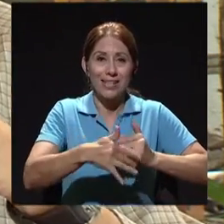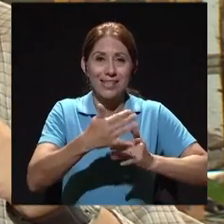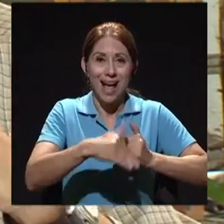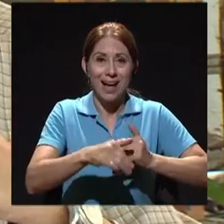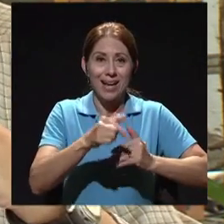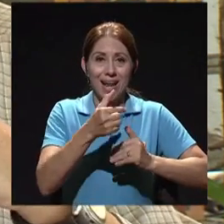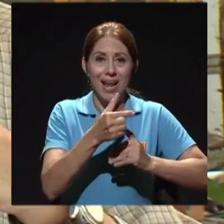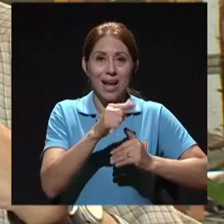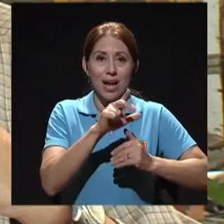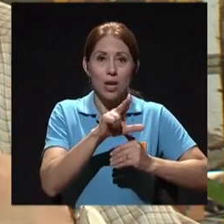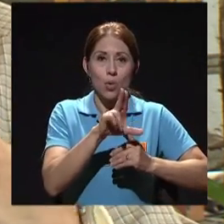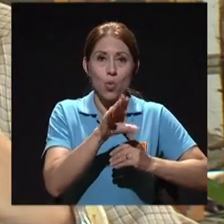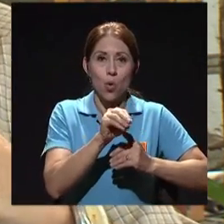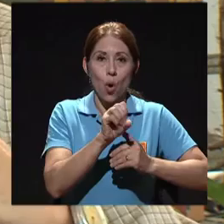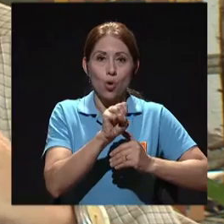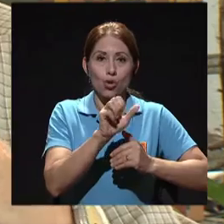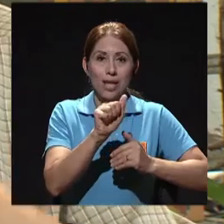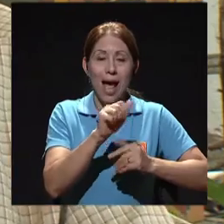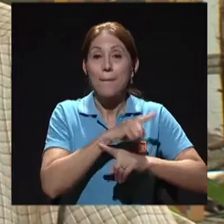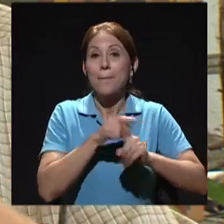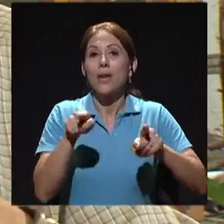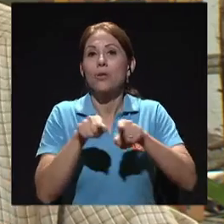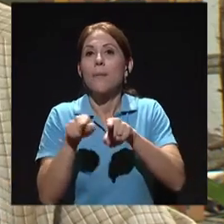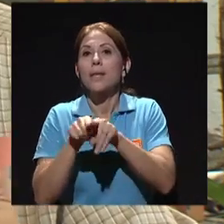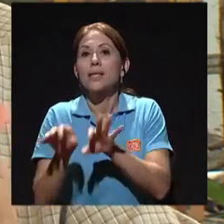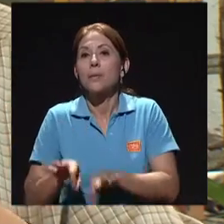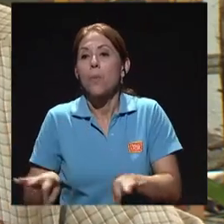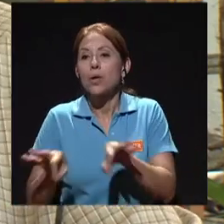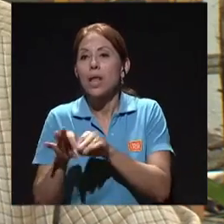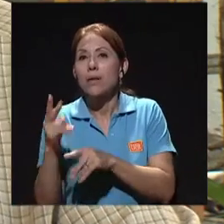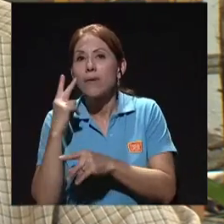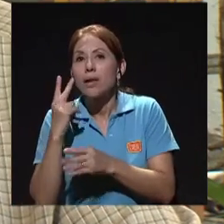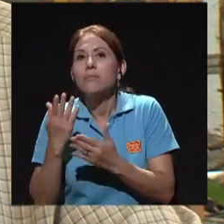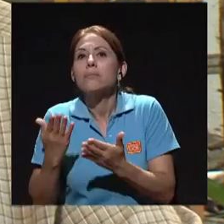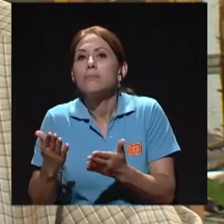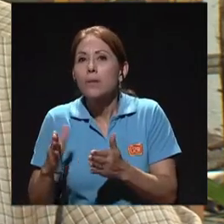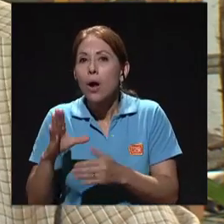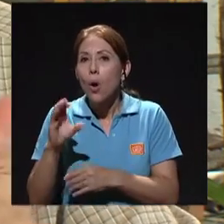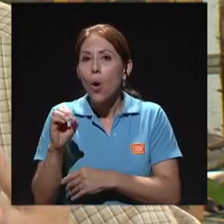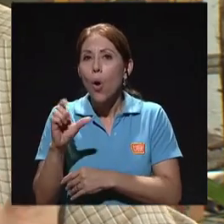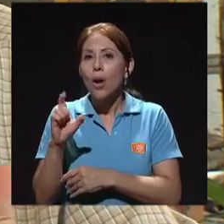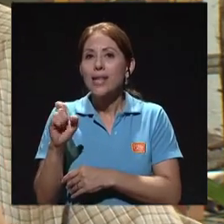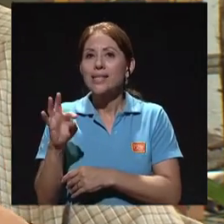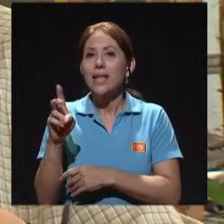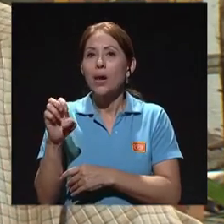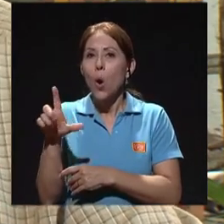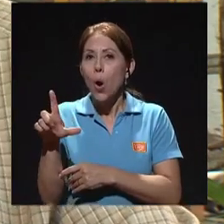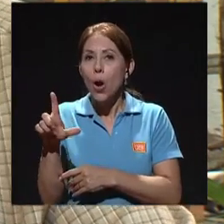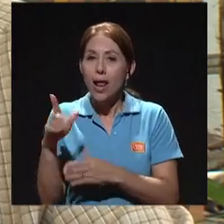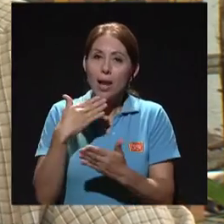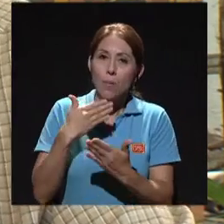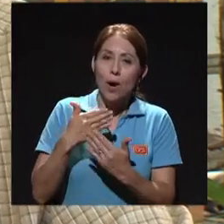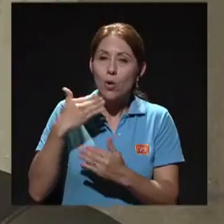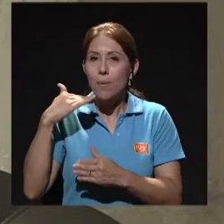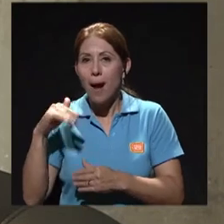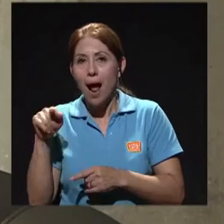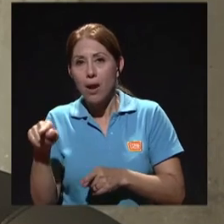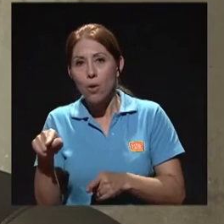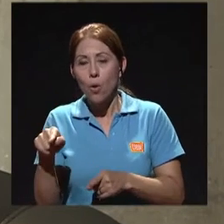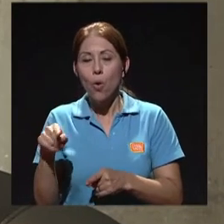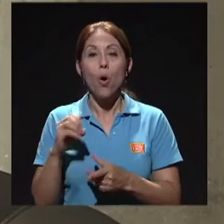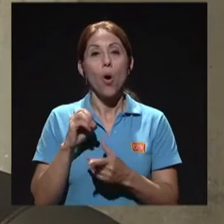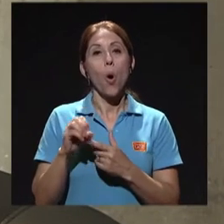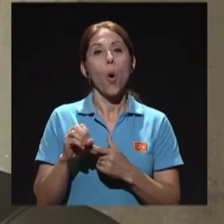es muy importante ver esos otros factores. Bueno, cómo está el colesterol, lo que le llama a gente el colesterol bueno, el colesterol malo.